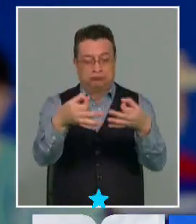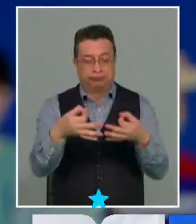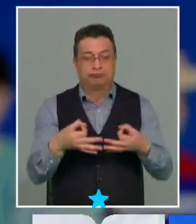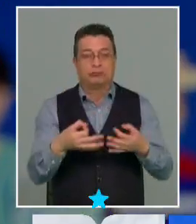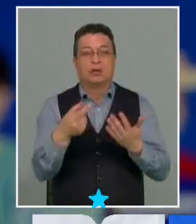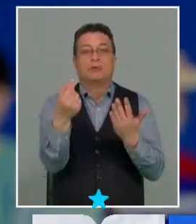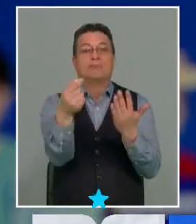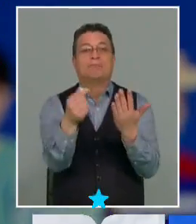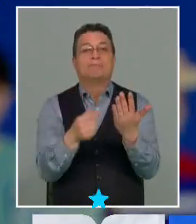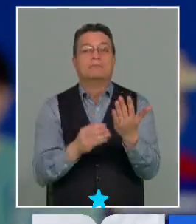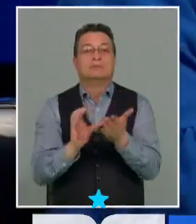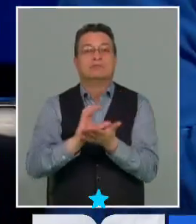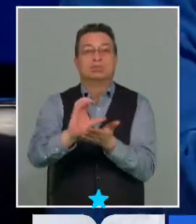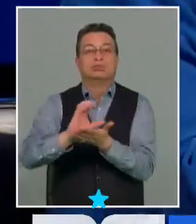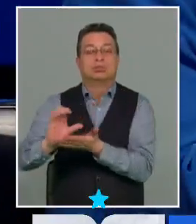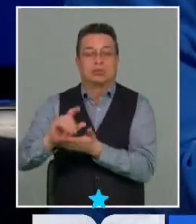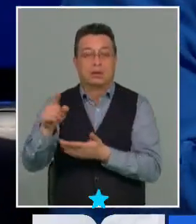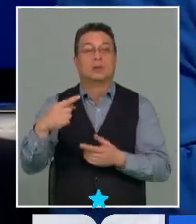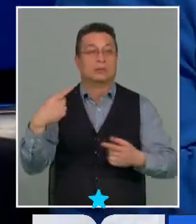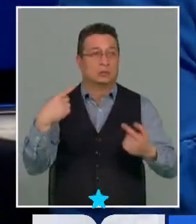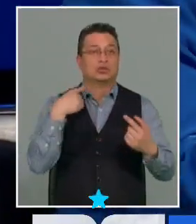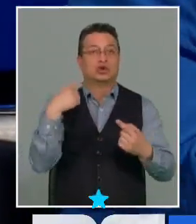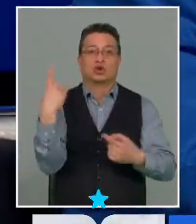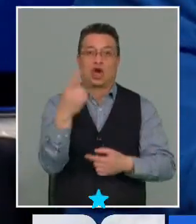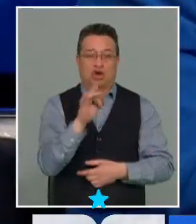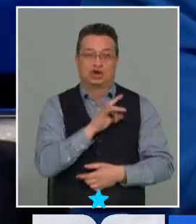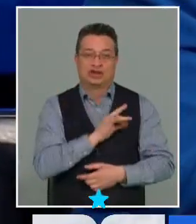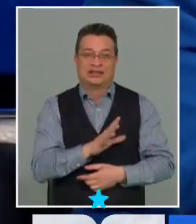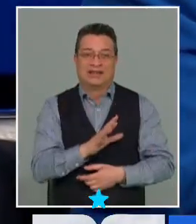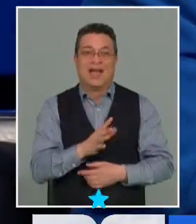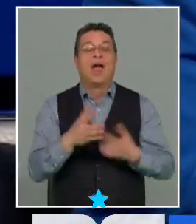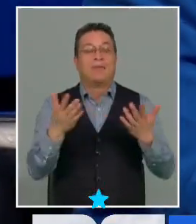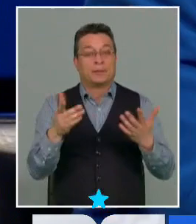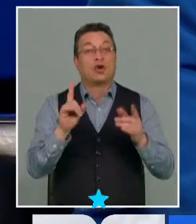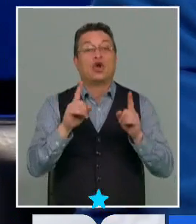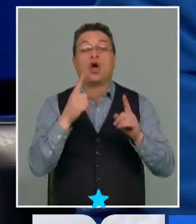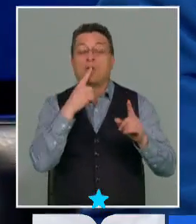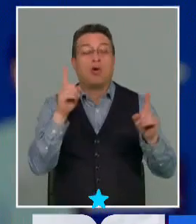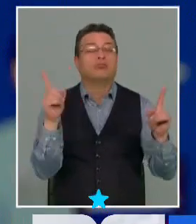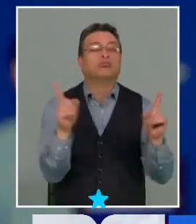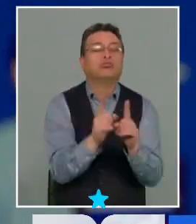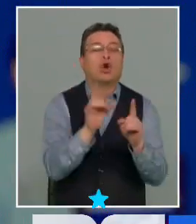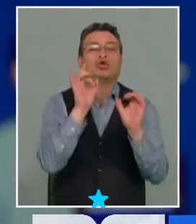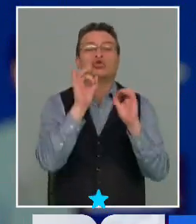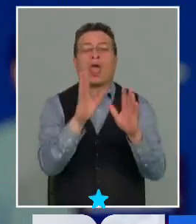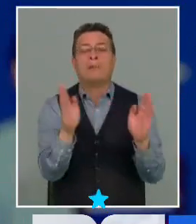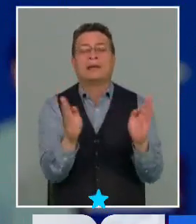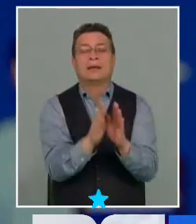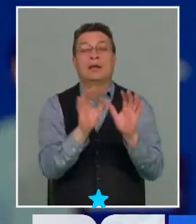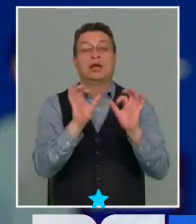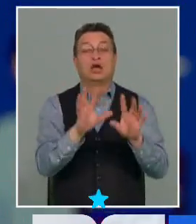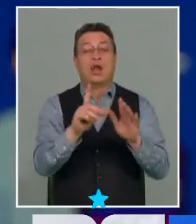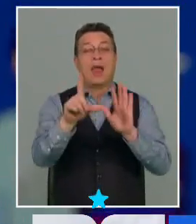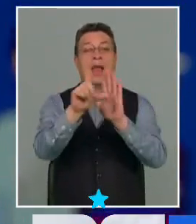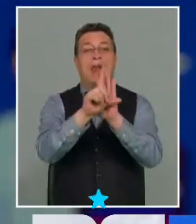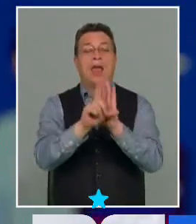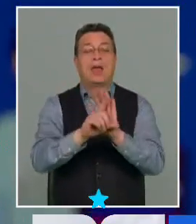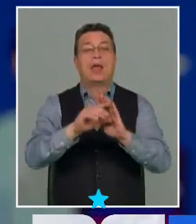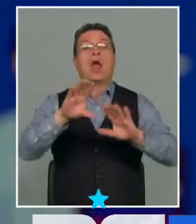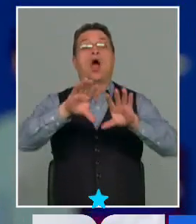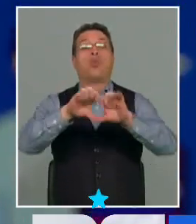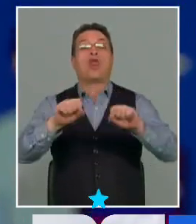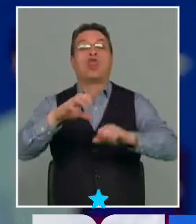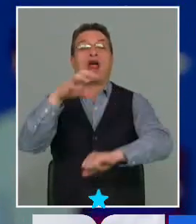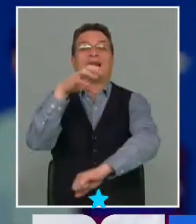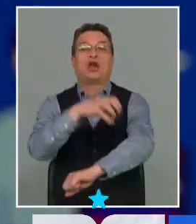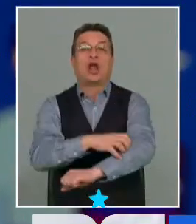afecta a todo el país. Entonces no debemos pensar que está reducida exclusivamente la lógica de las leyes de acuerdo regional